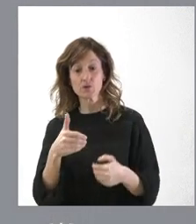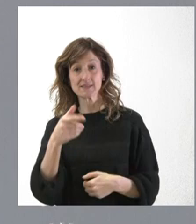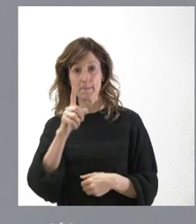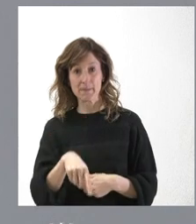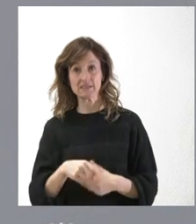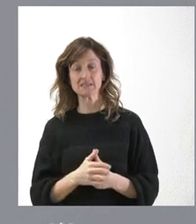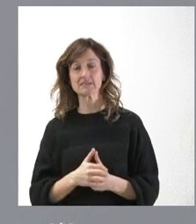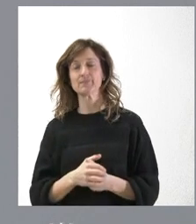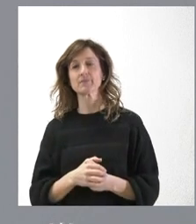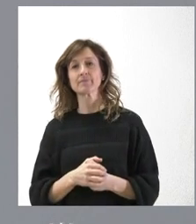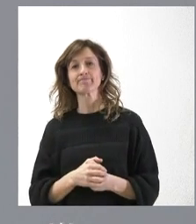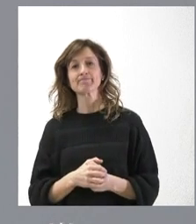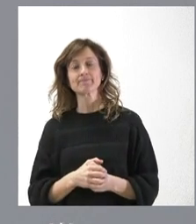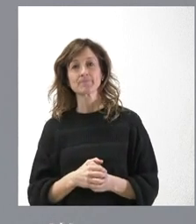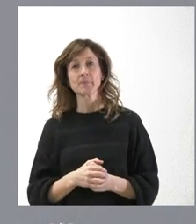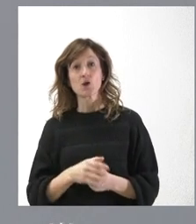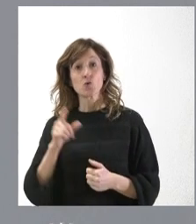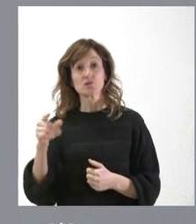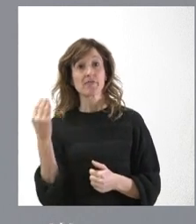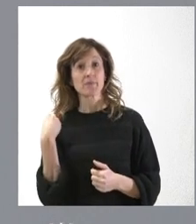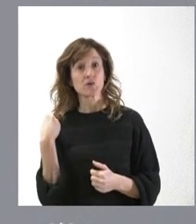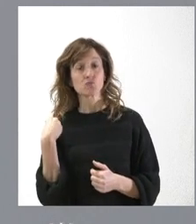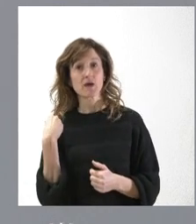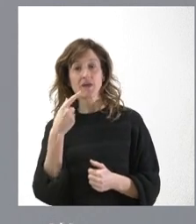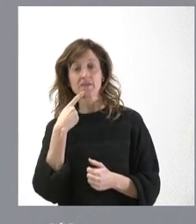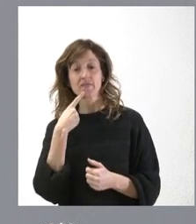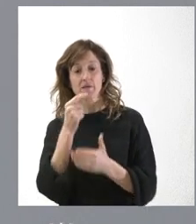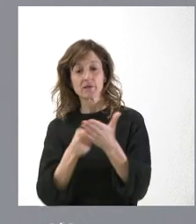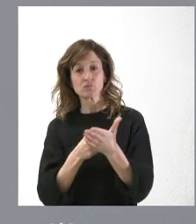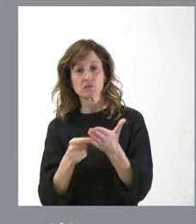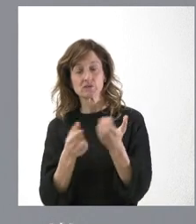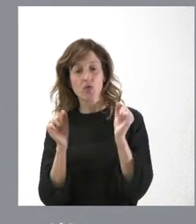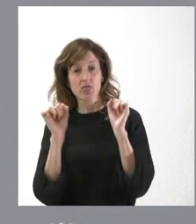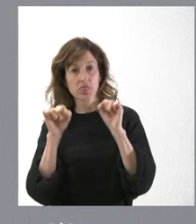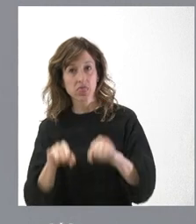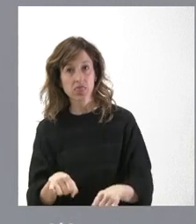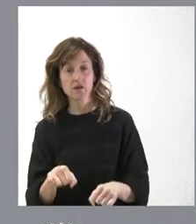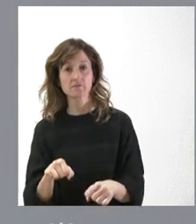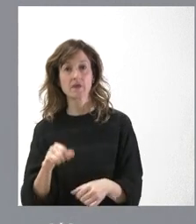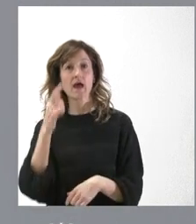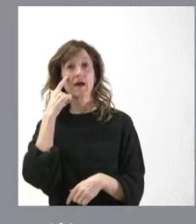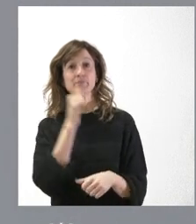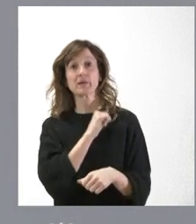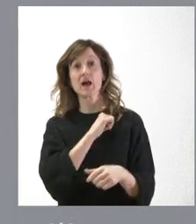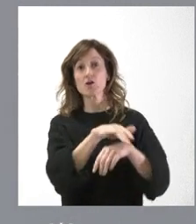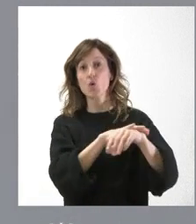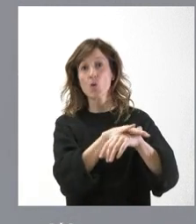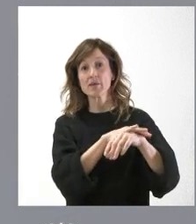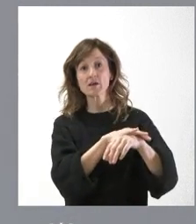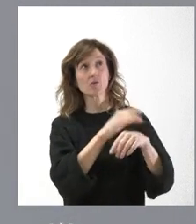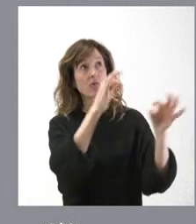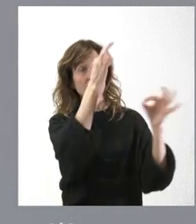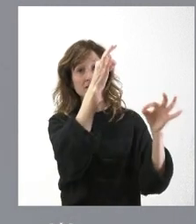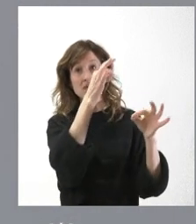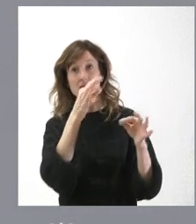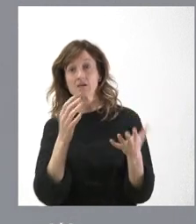señalado. Si usted pregunta si vamos a demorar esperando cuándo va a presentar el presupuesto el Gobierno para conocer algunos datos de más detalle,